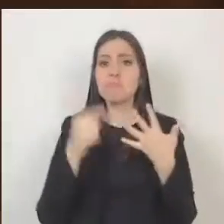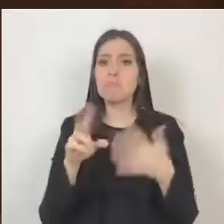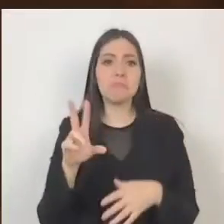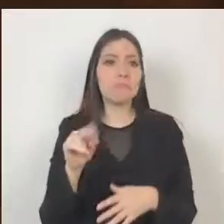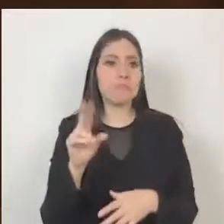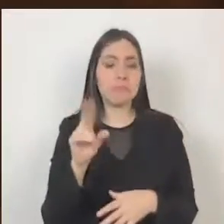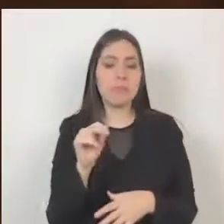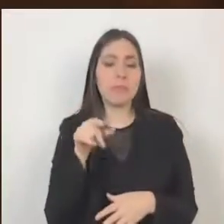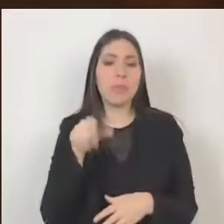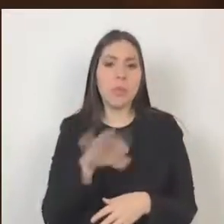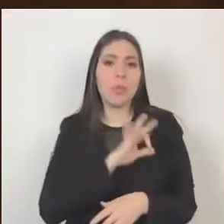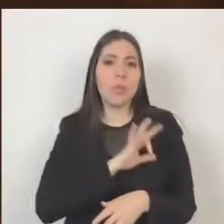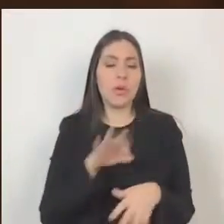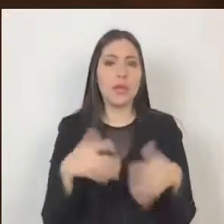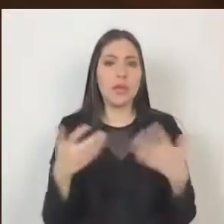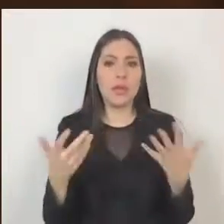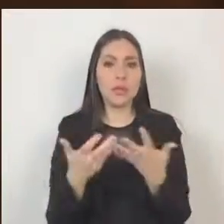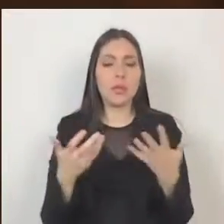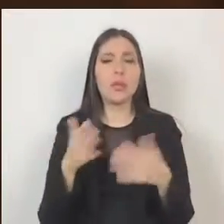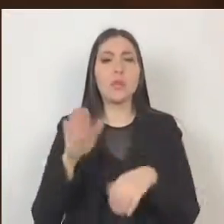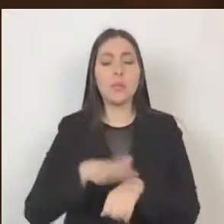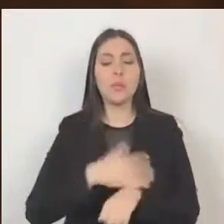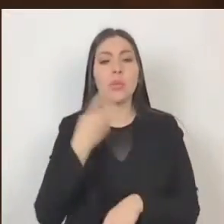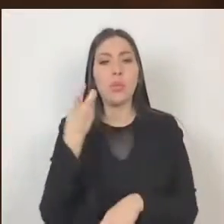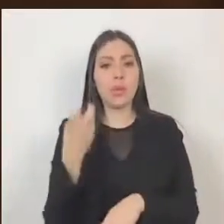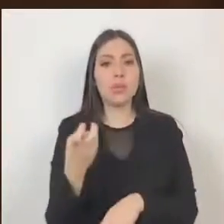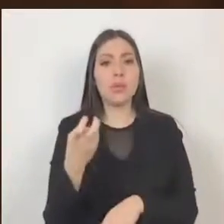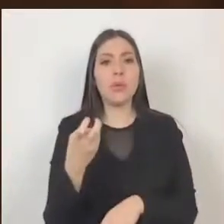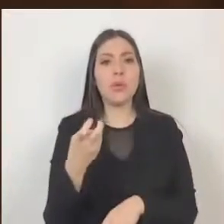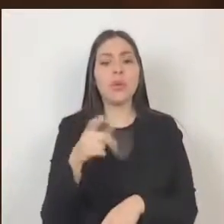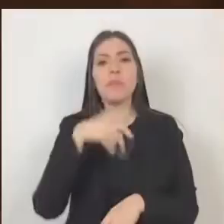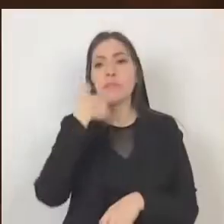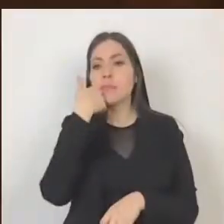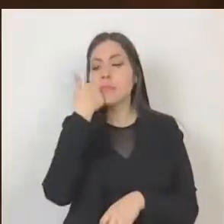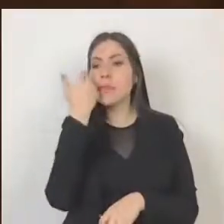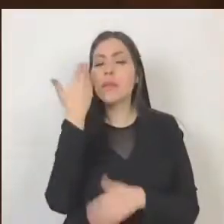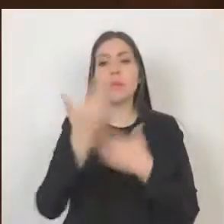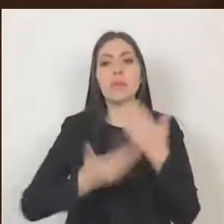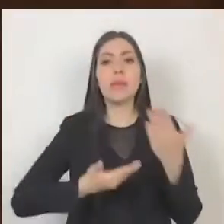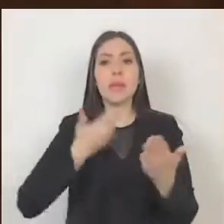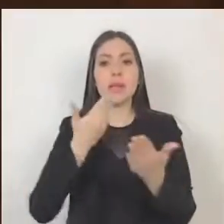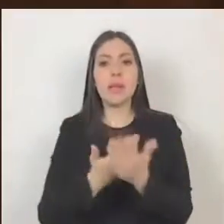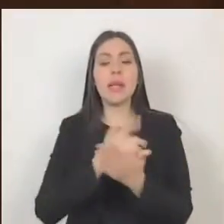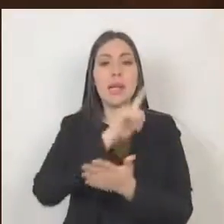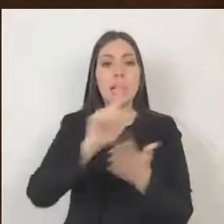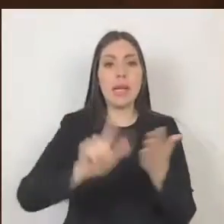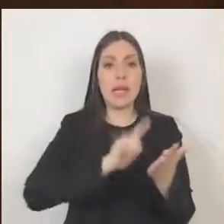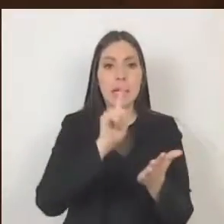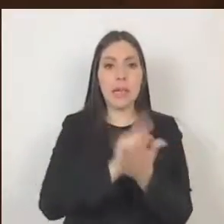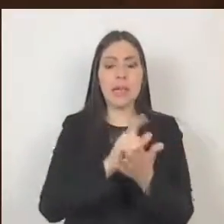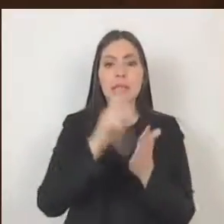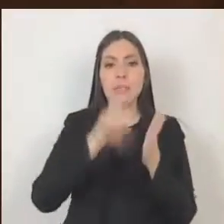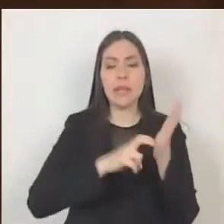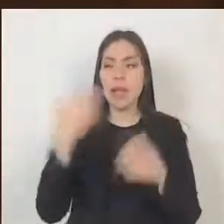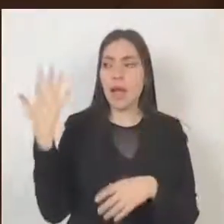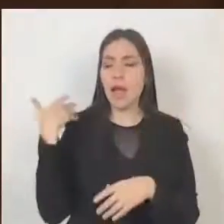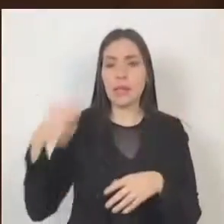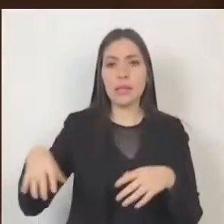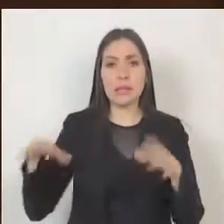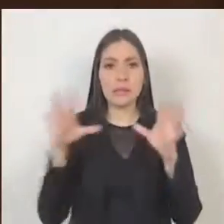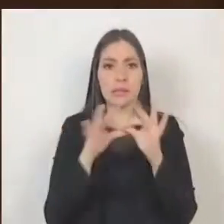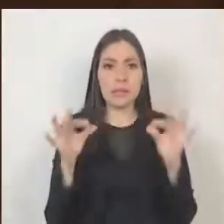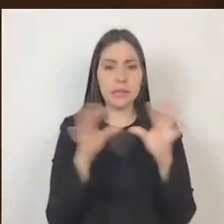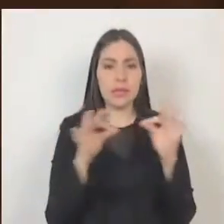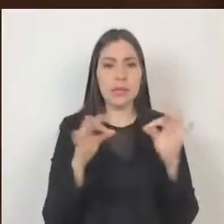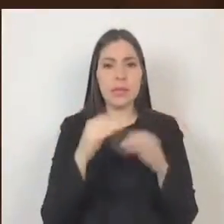puede llevarse a cabo, motivo por el cual se proponen las reformas y adiciones antes indicadas, armonizando